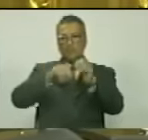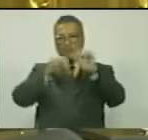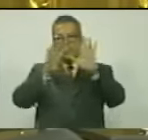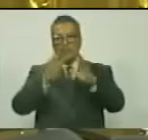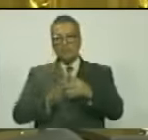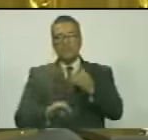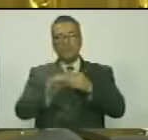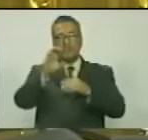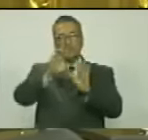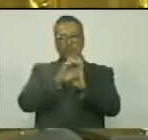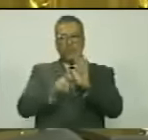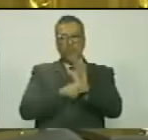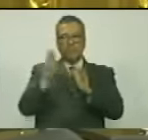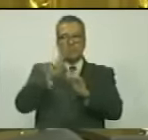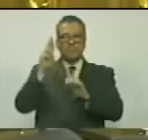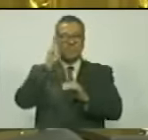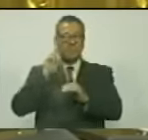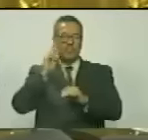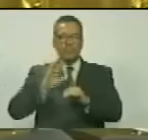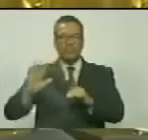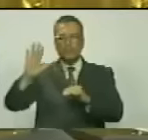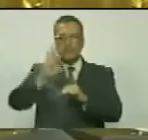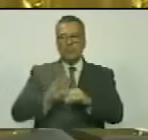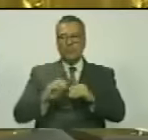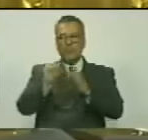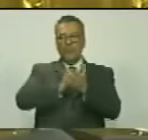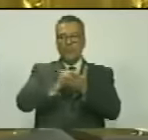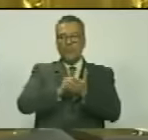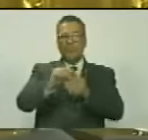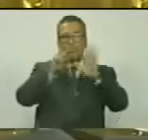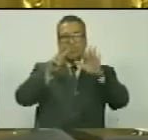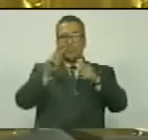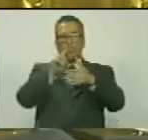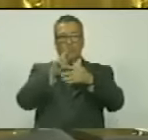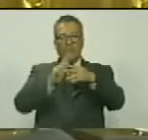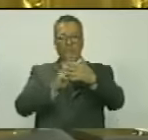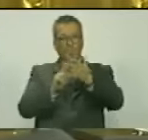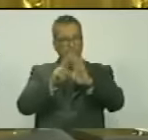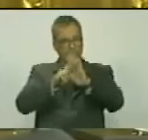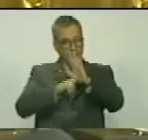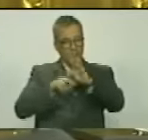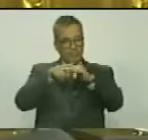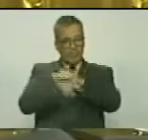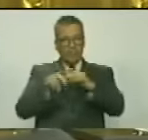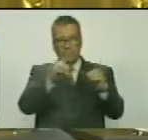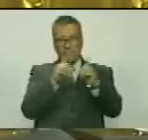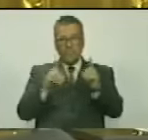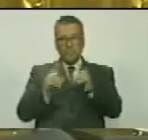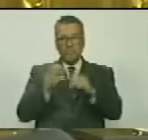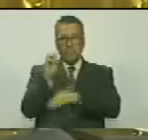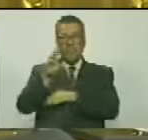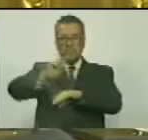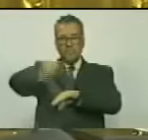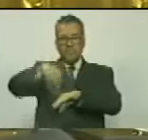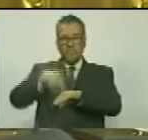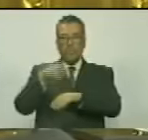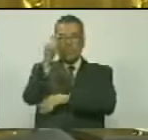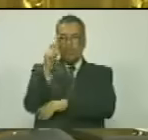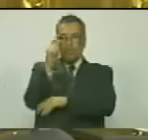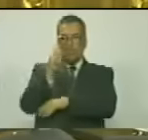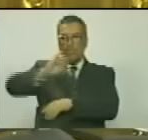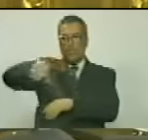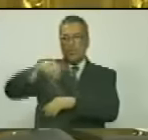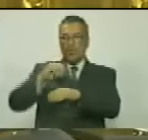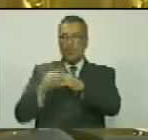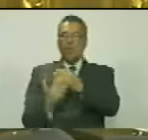de la Constitución de la República Bolivariana de Venezuela y el artículo 7 del Reglamento Interior y Debate, respectivamente. El diputado